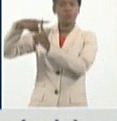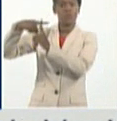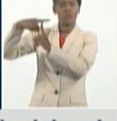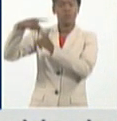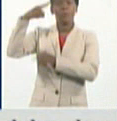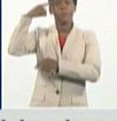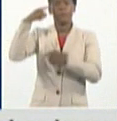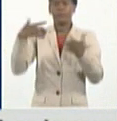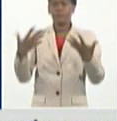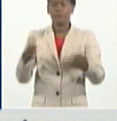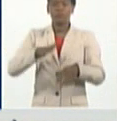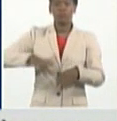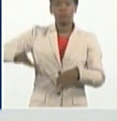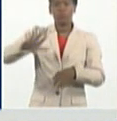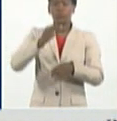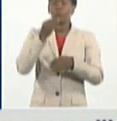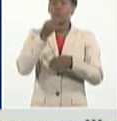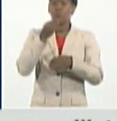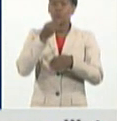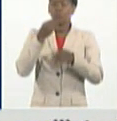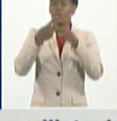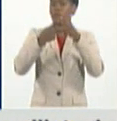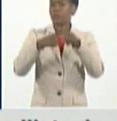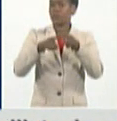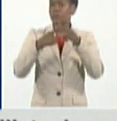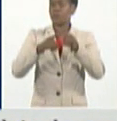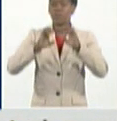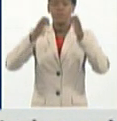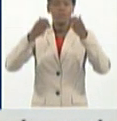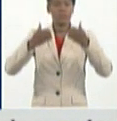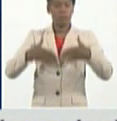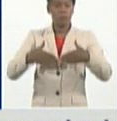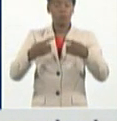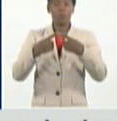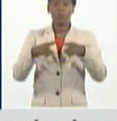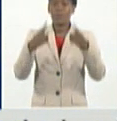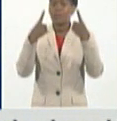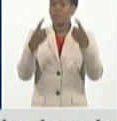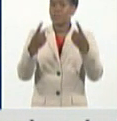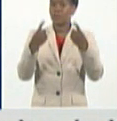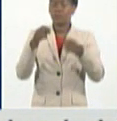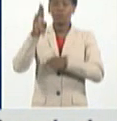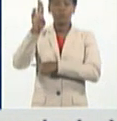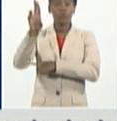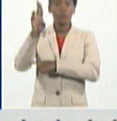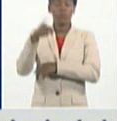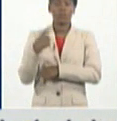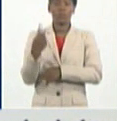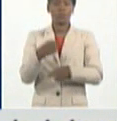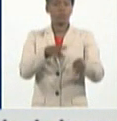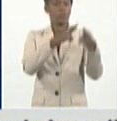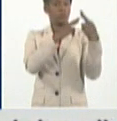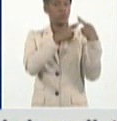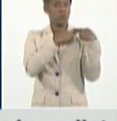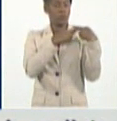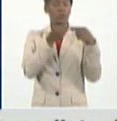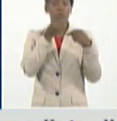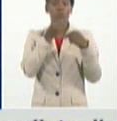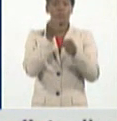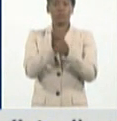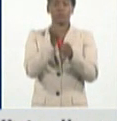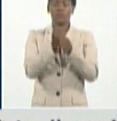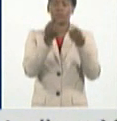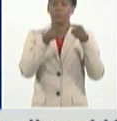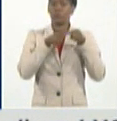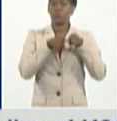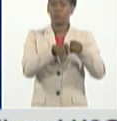que indiscutiblemente hace falta una participación más activa, más autorresponsable, podemos decir. Por parte de